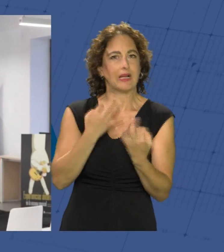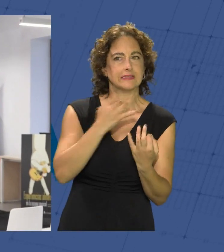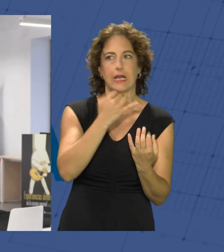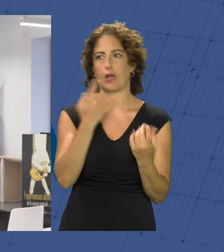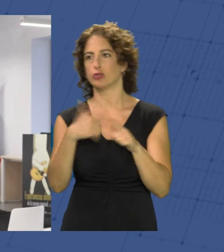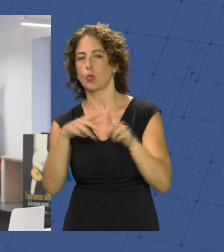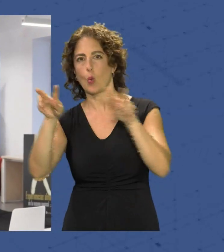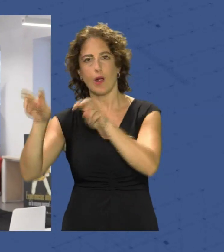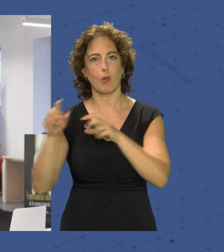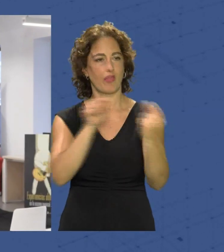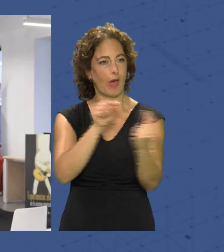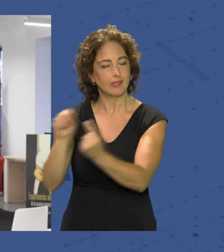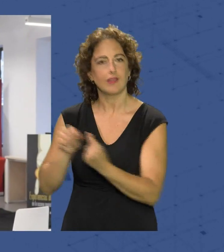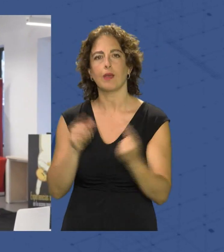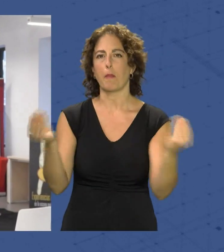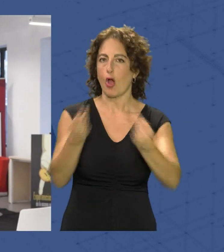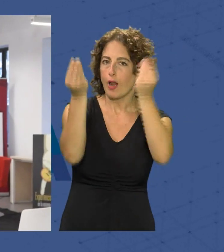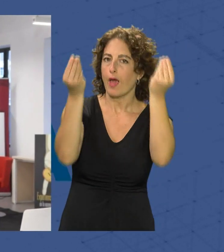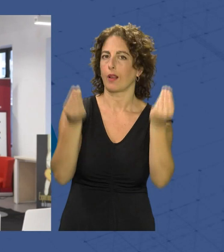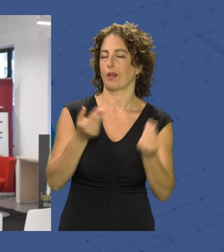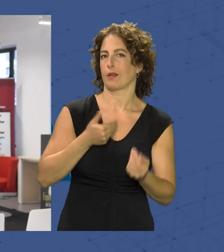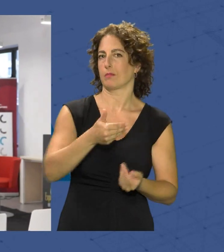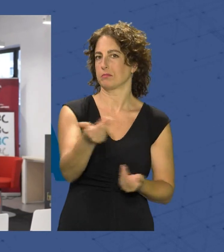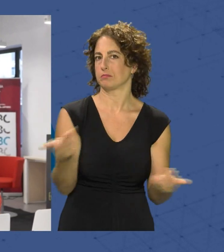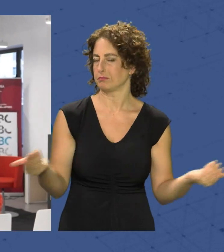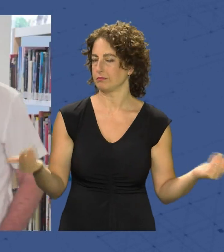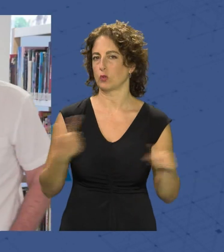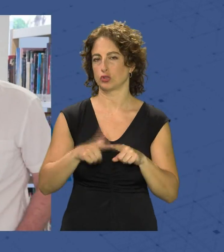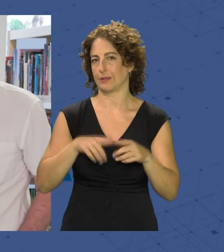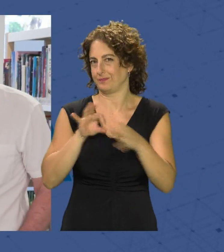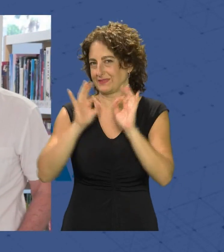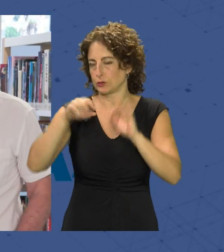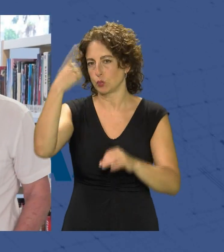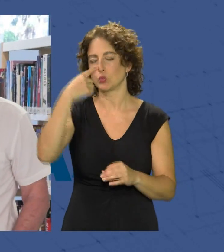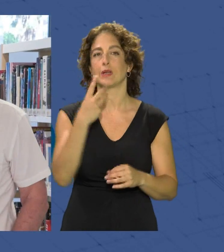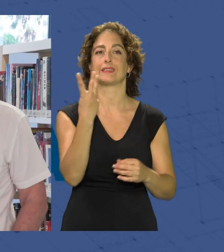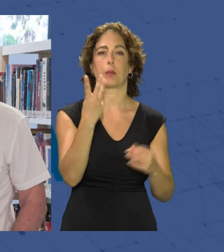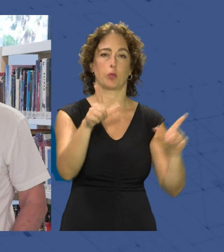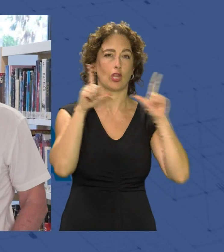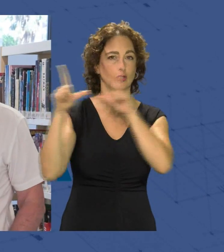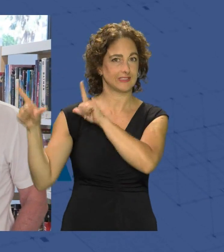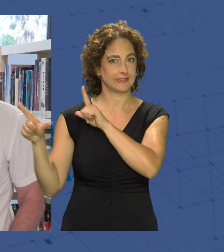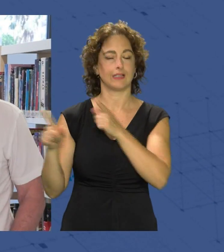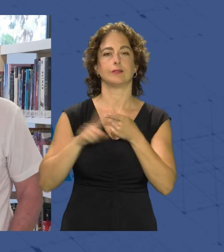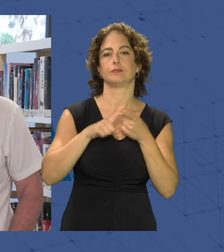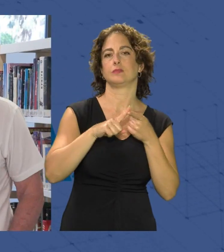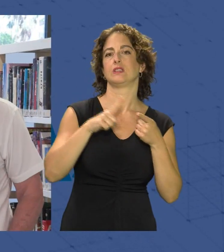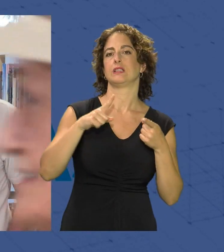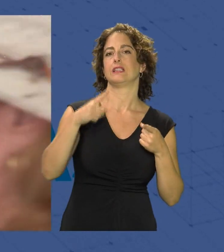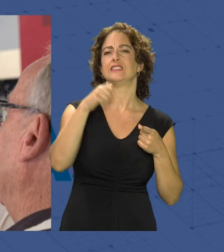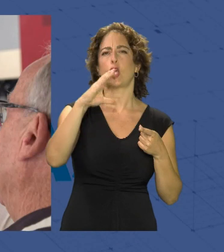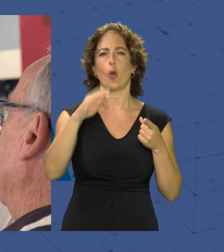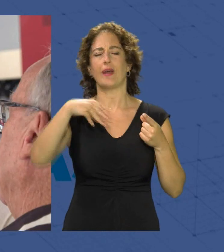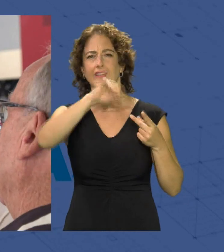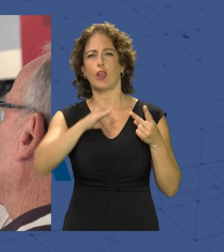y poder debatir y mejorar todo lo que a ello se refiere tres de los protagonistas de la escena almeriense como son Chipo Martínez